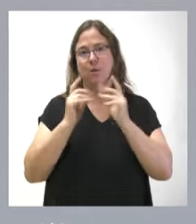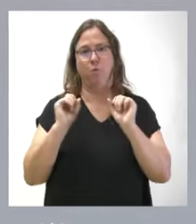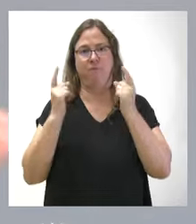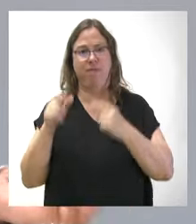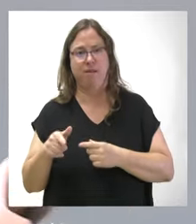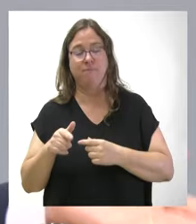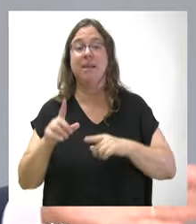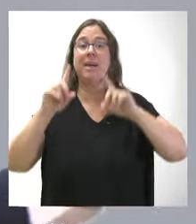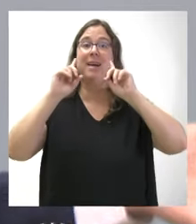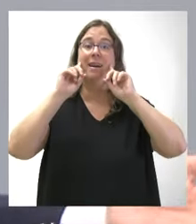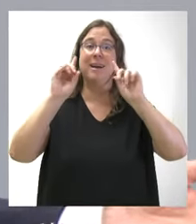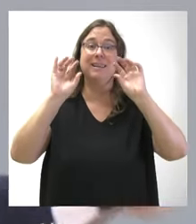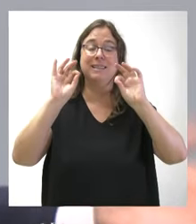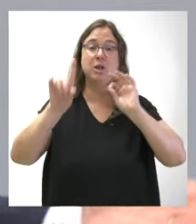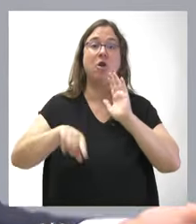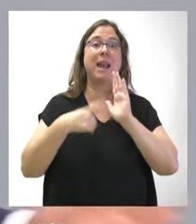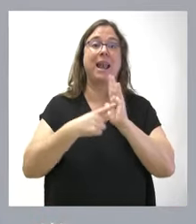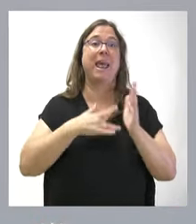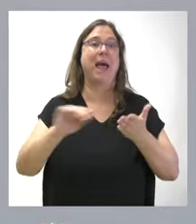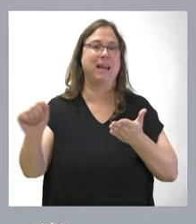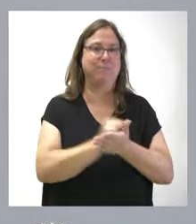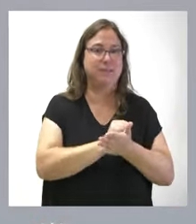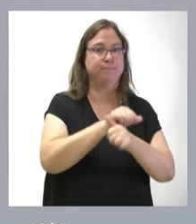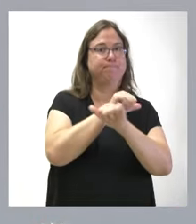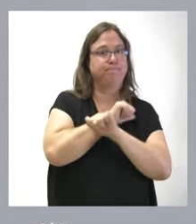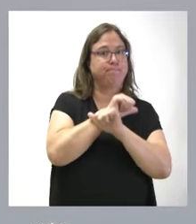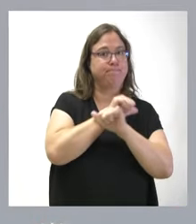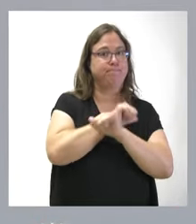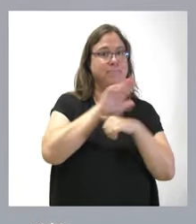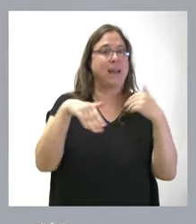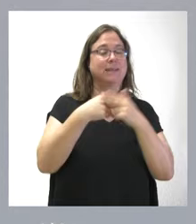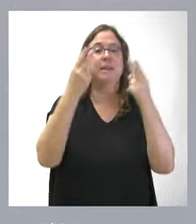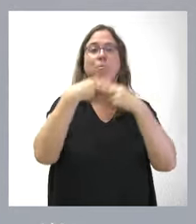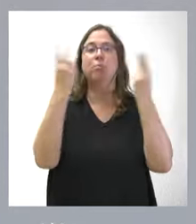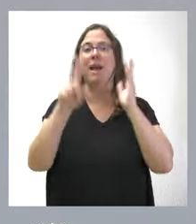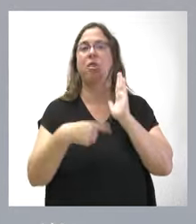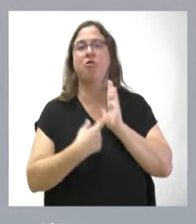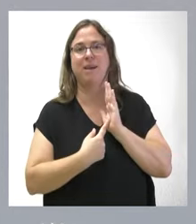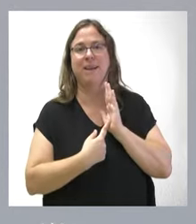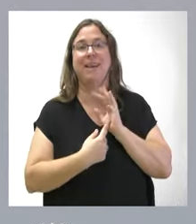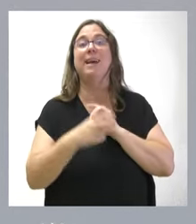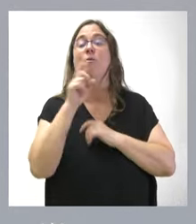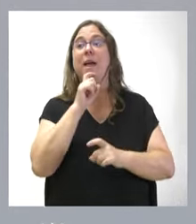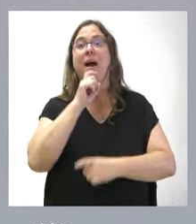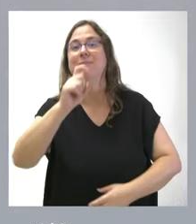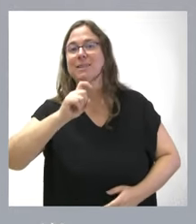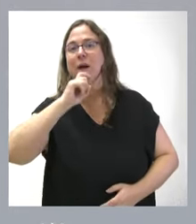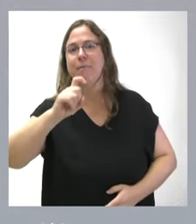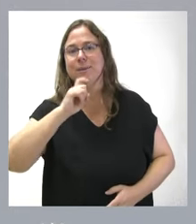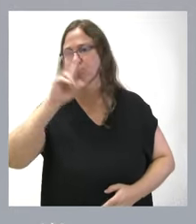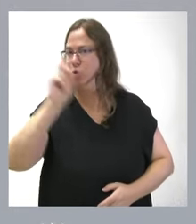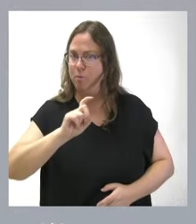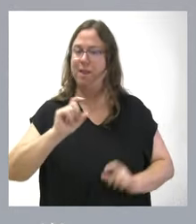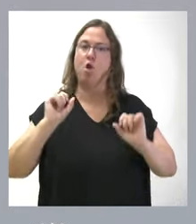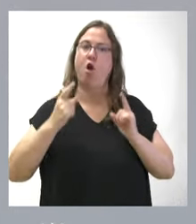En el caso concreto de la ley de amnistía ha habido que esperar a la publicación de esta ley. No valía con el anuncio de que la ley se iba